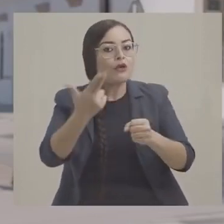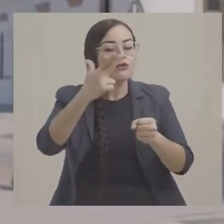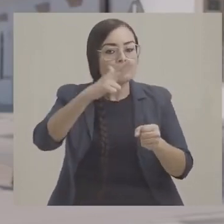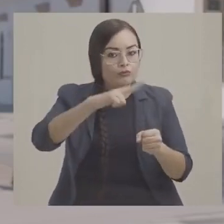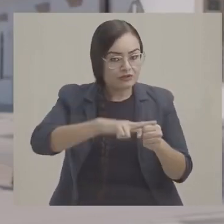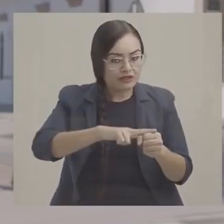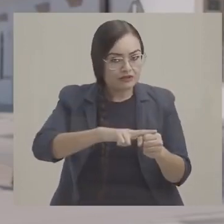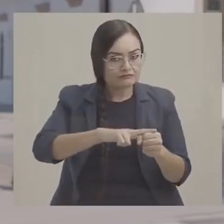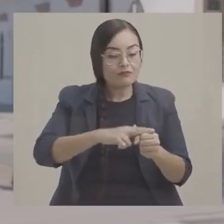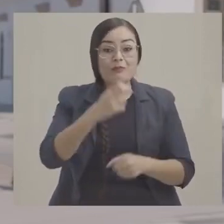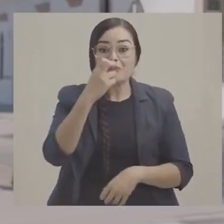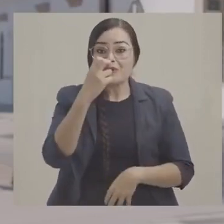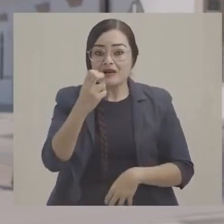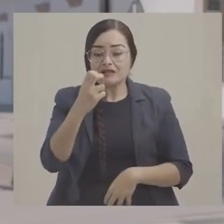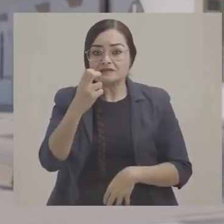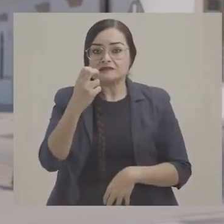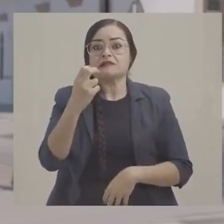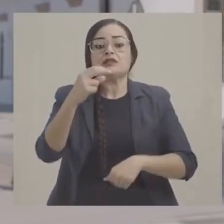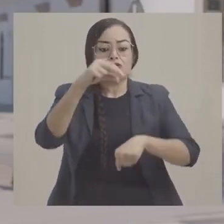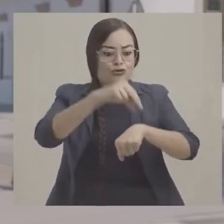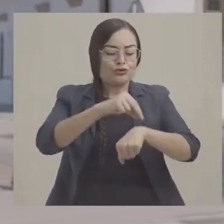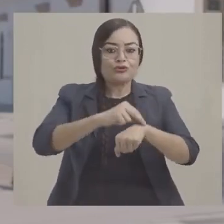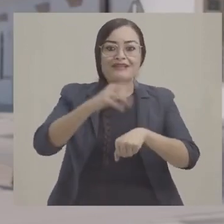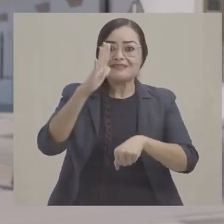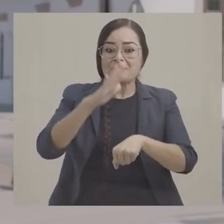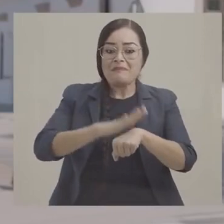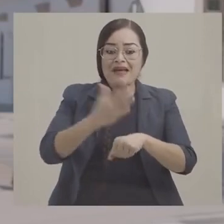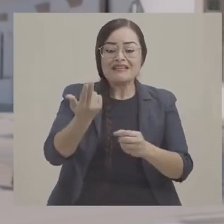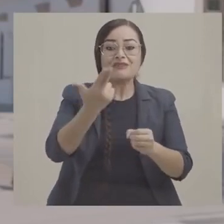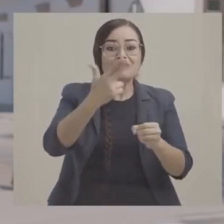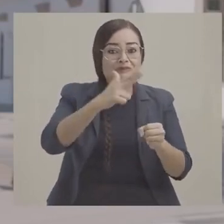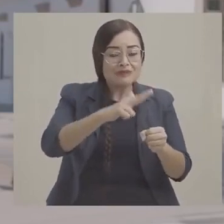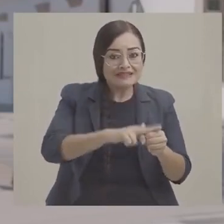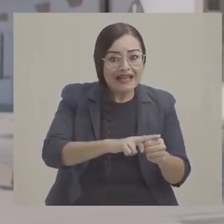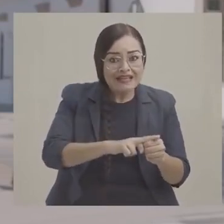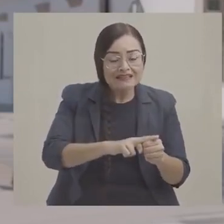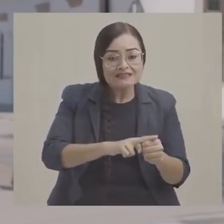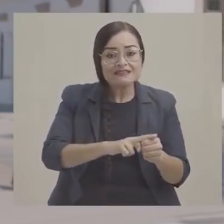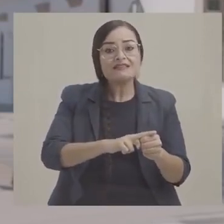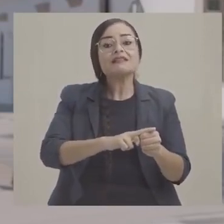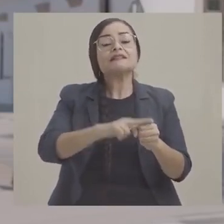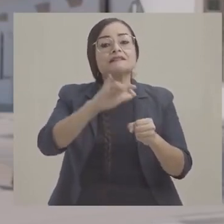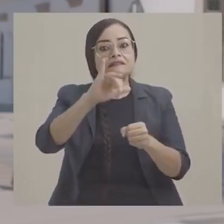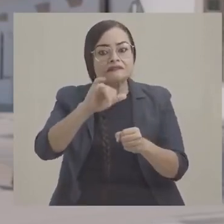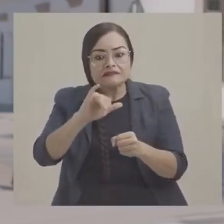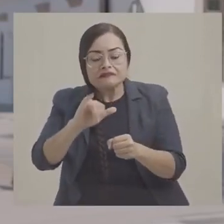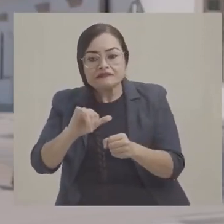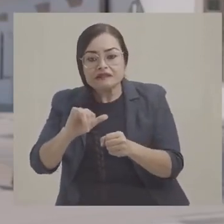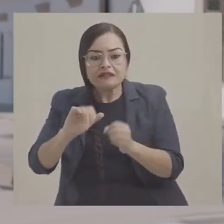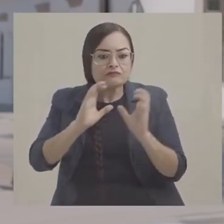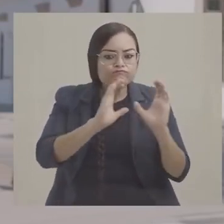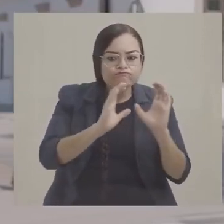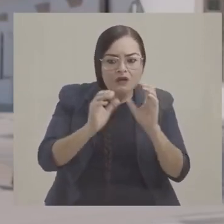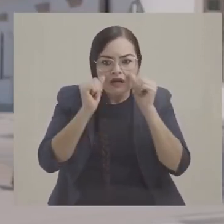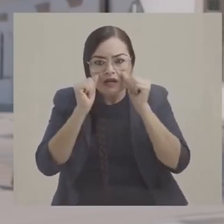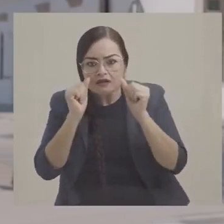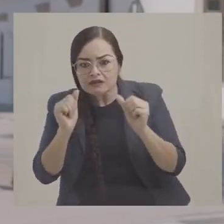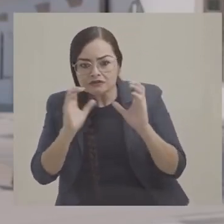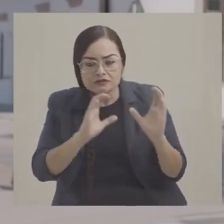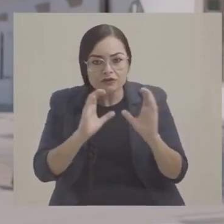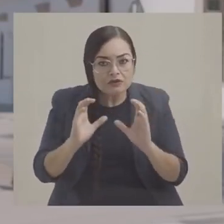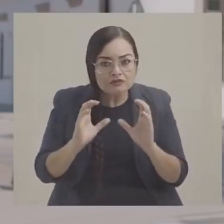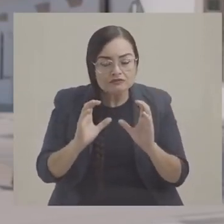-hospitalaria. Por ello, contratamos más personal especializado, incrementamos el número de equipos y la cobertura